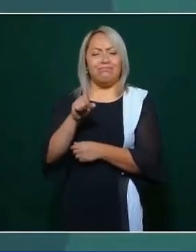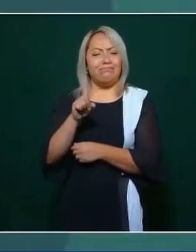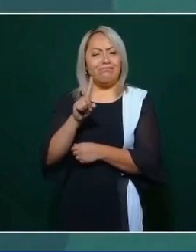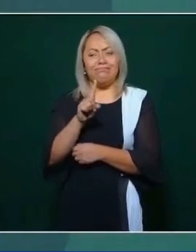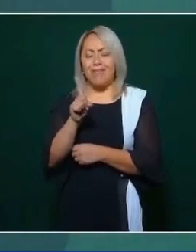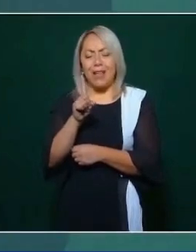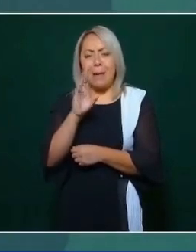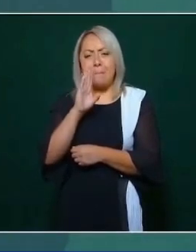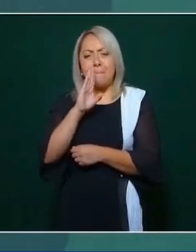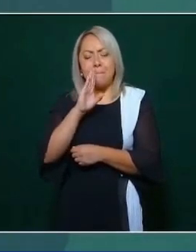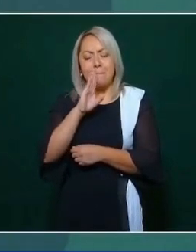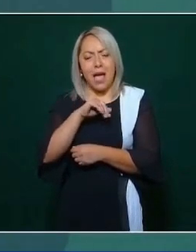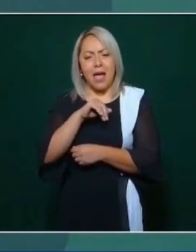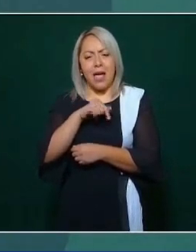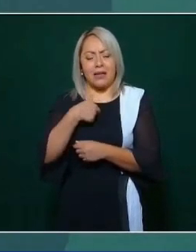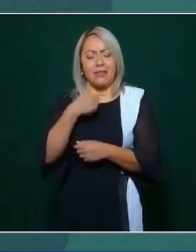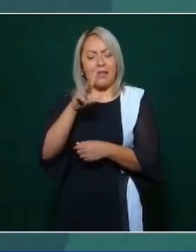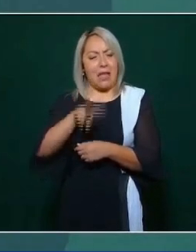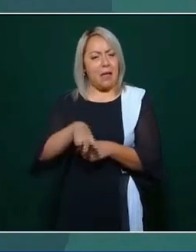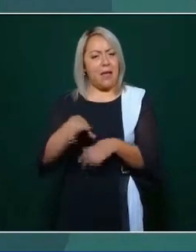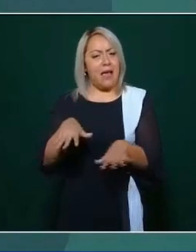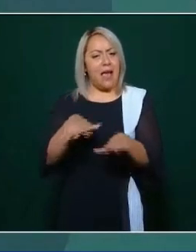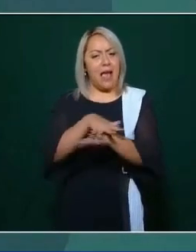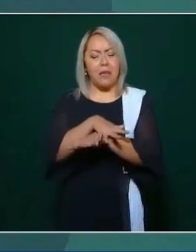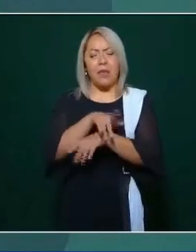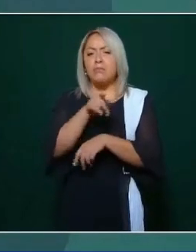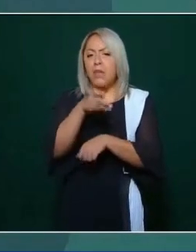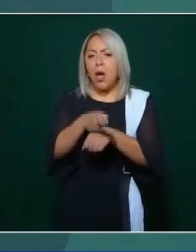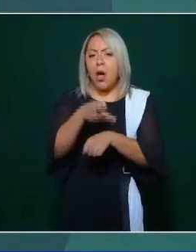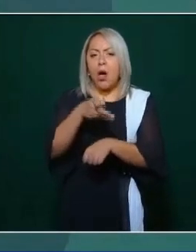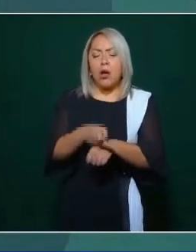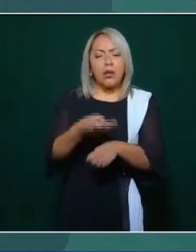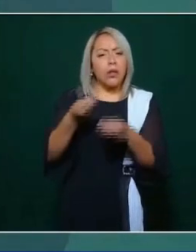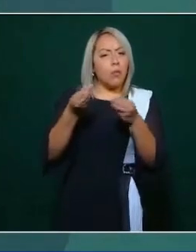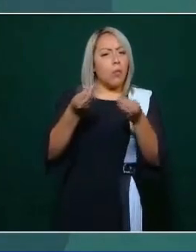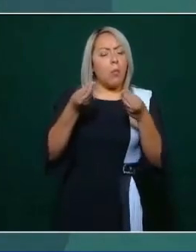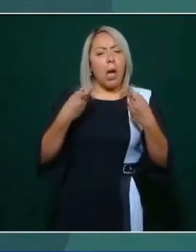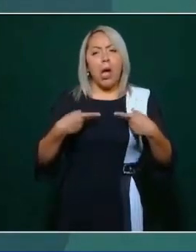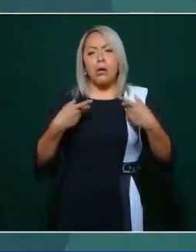la gente está muy consciente.